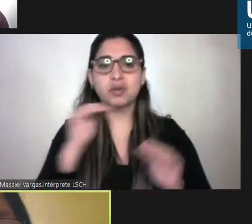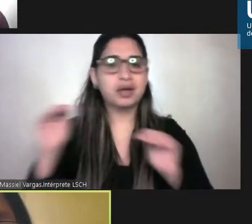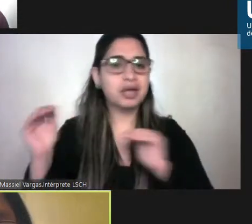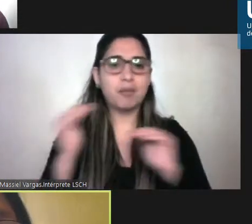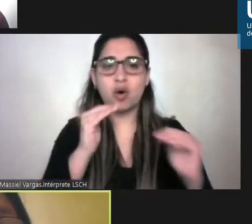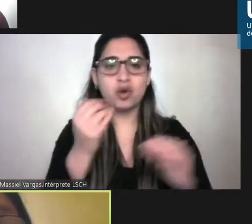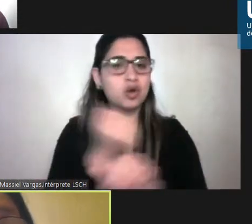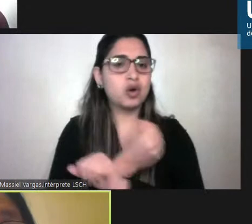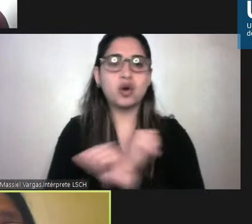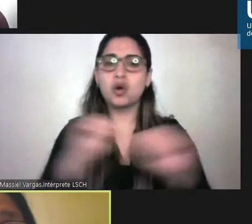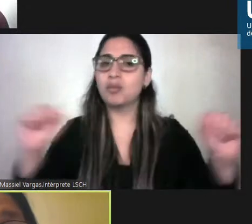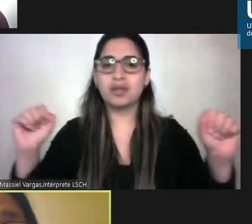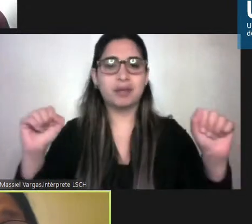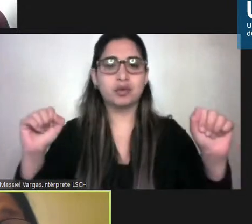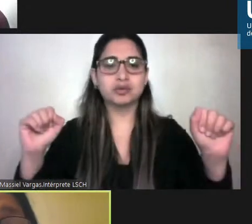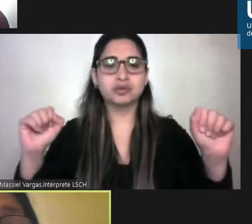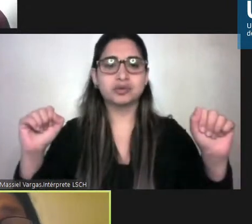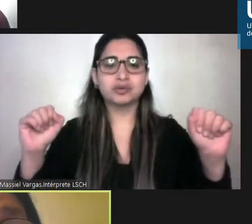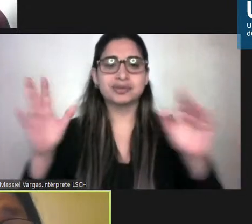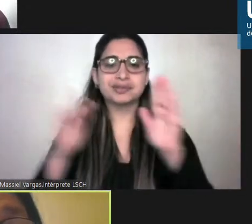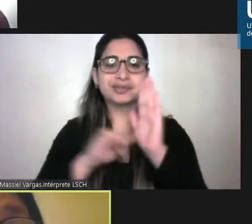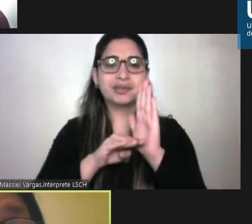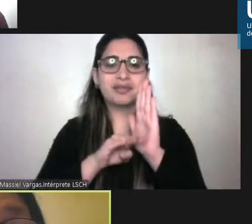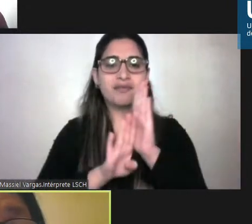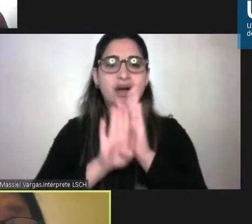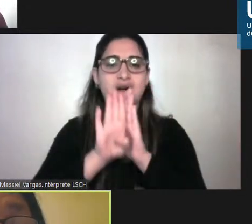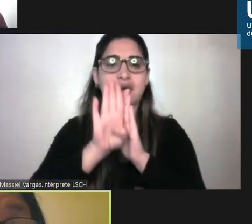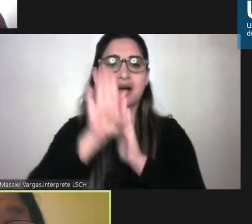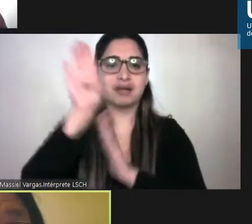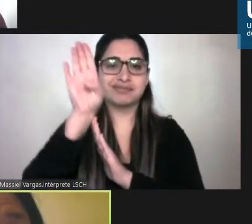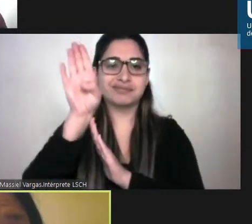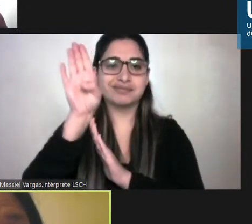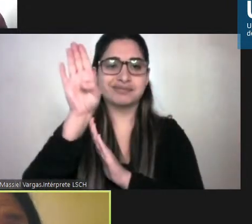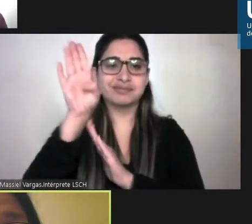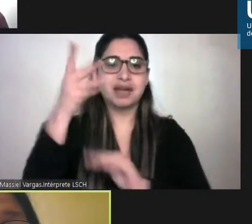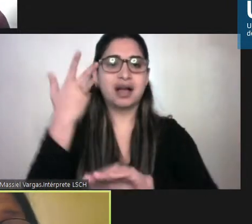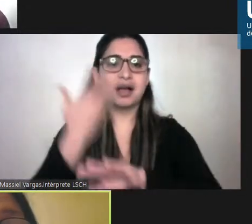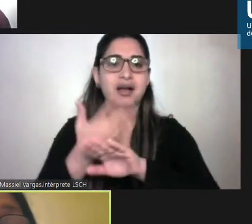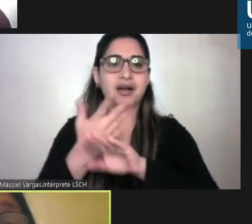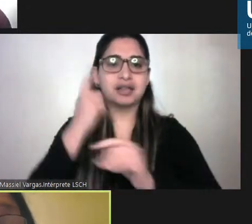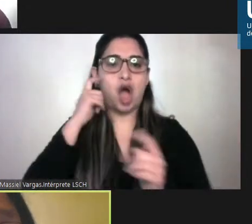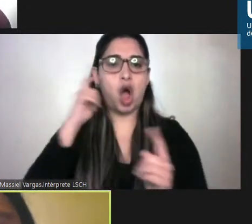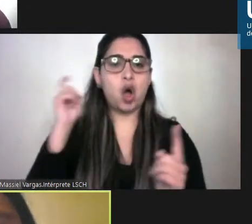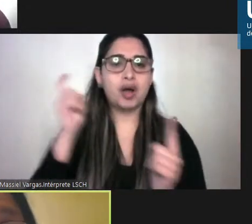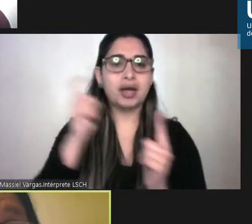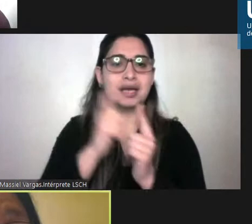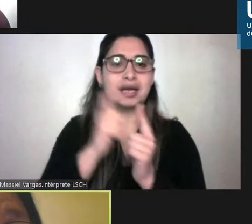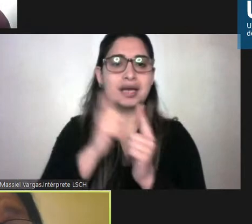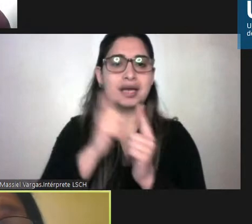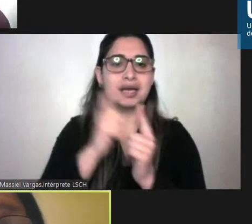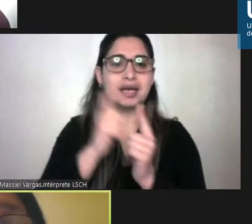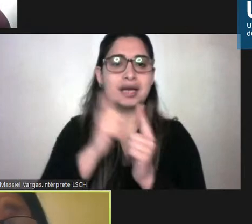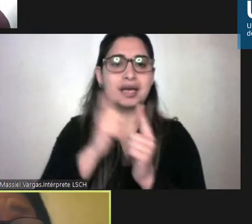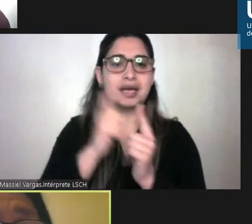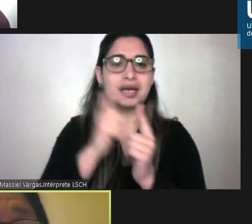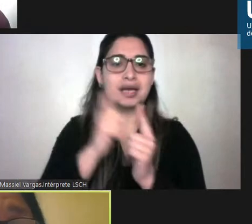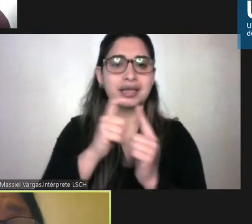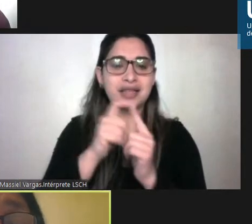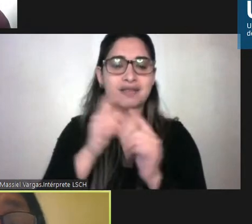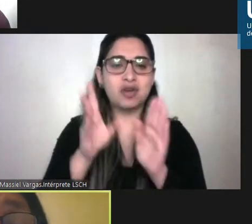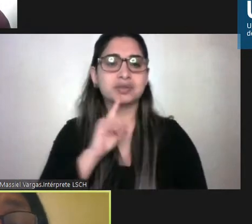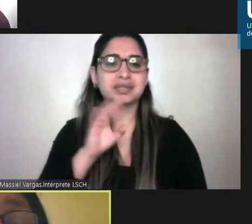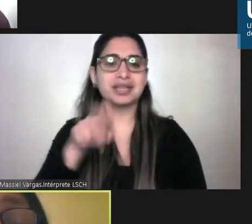progresar hoy día están los objetivos de desarrollo sustentable una agenda que es la agenda 2030